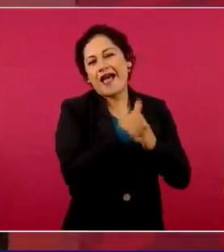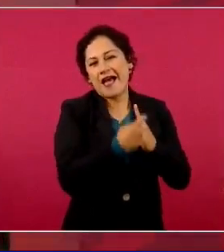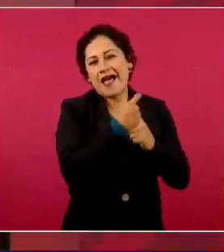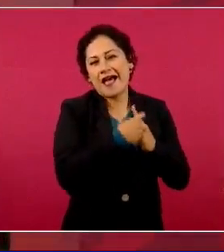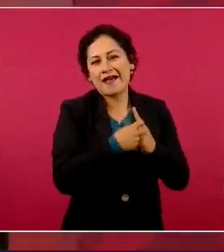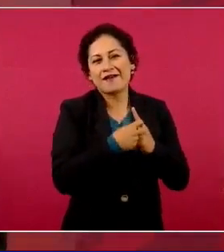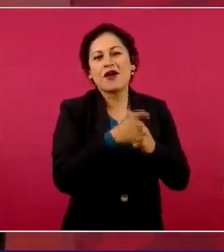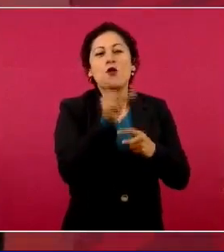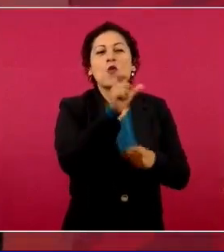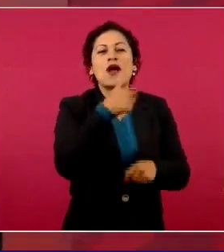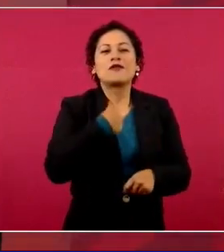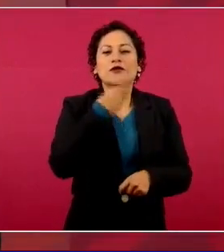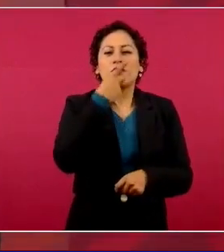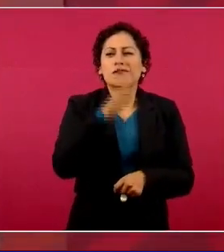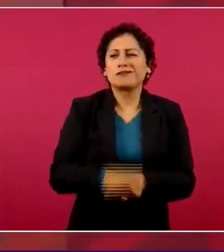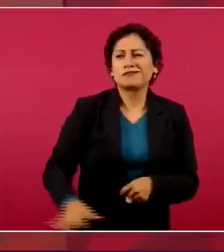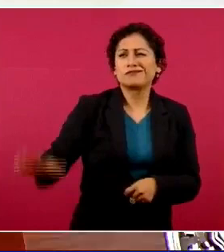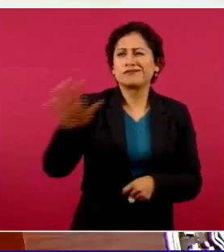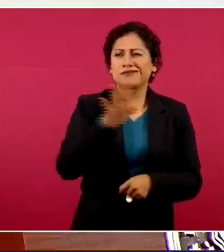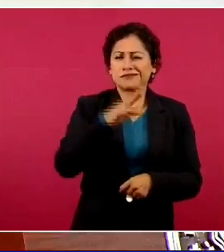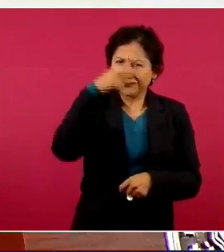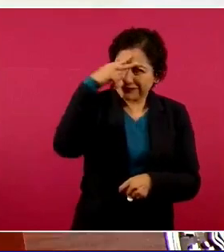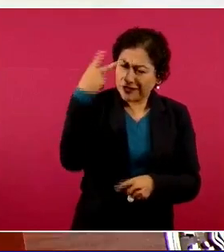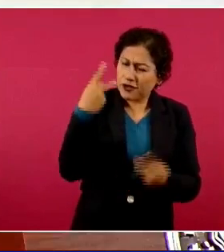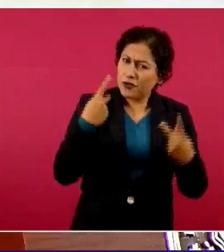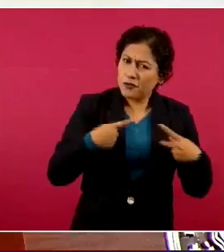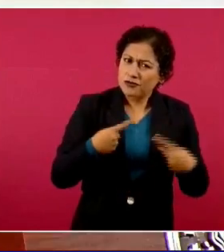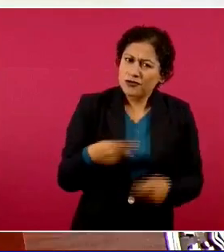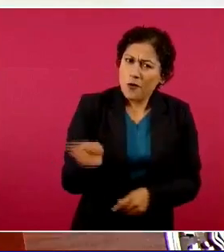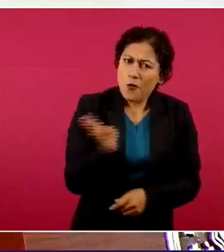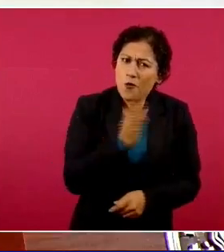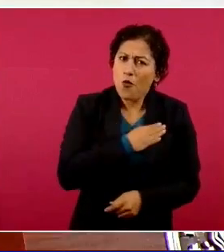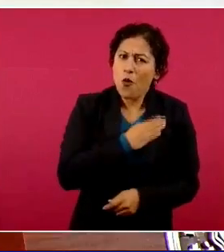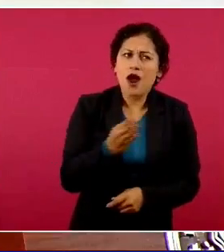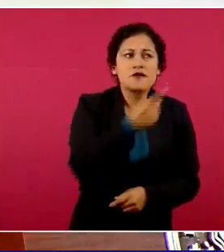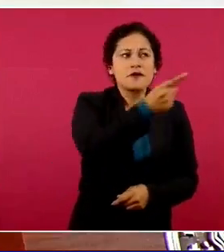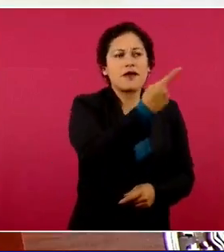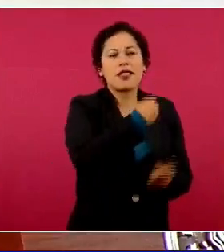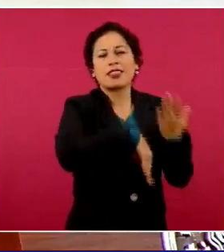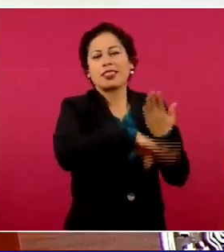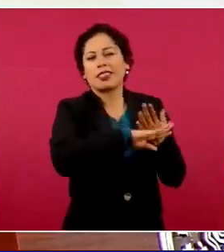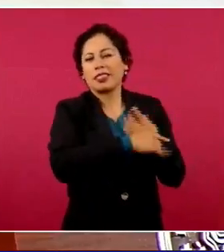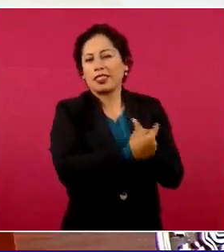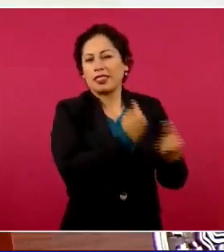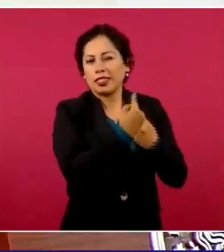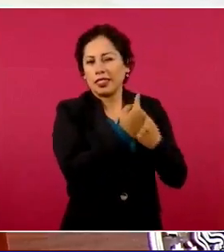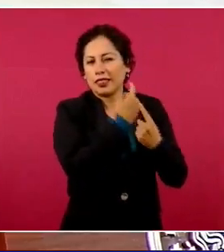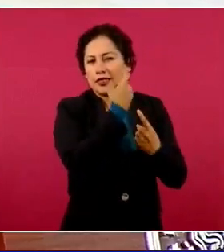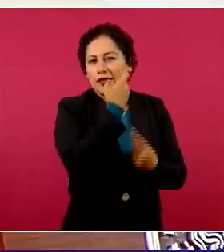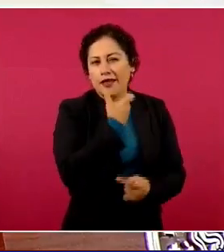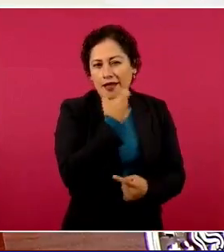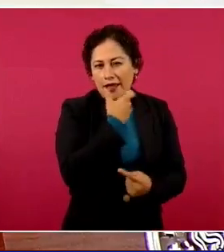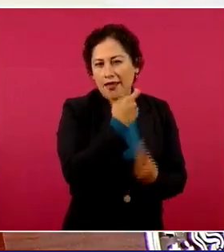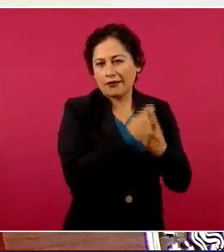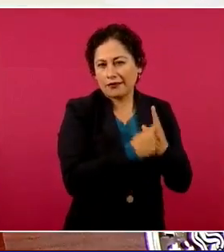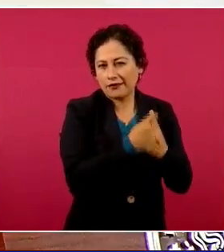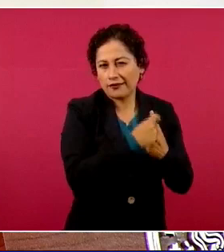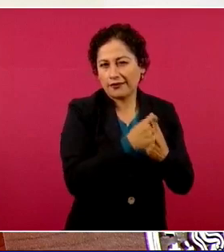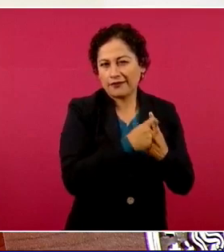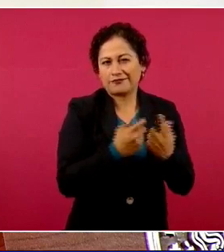y de la bondad de nuestro pueblo.